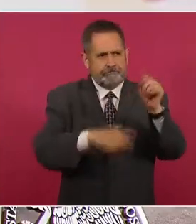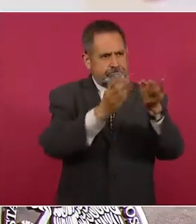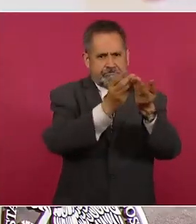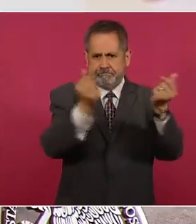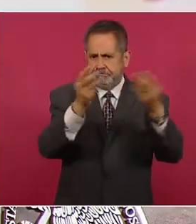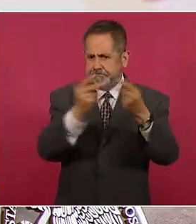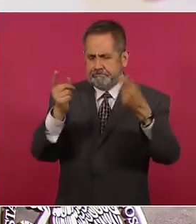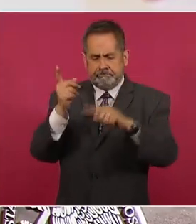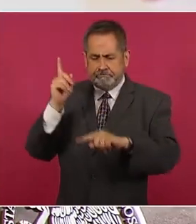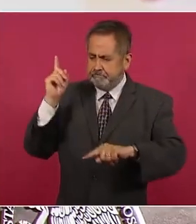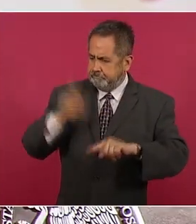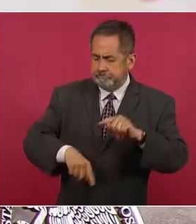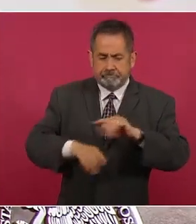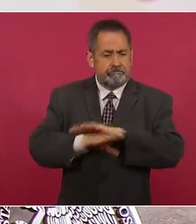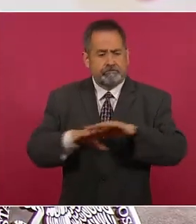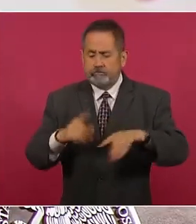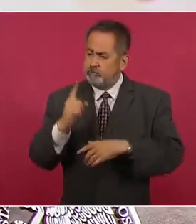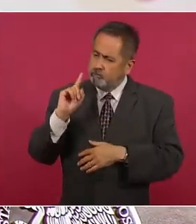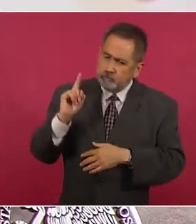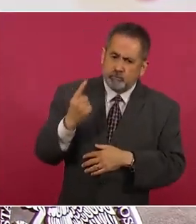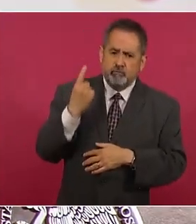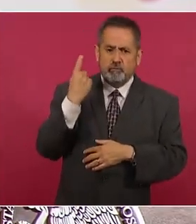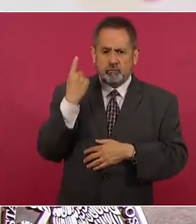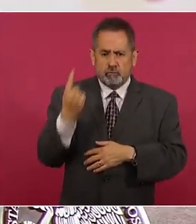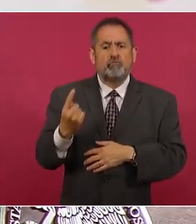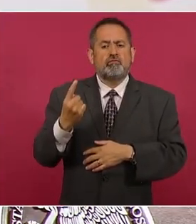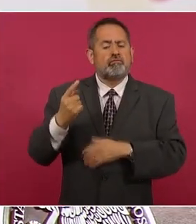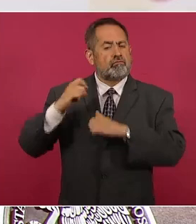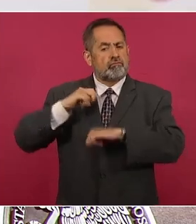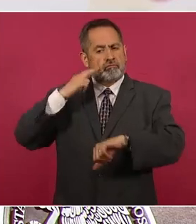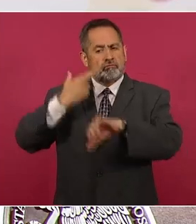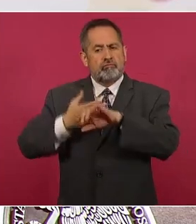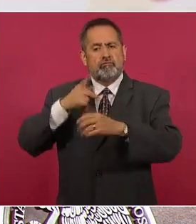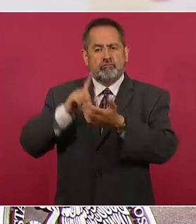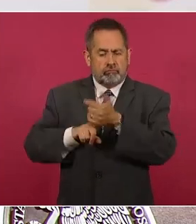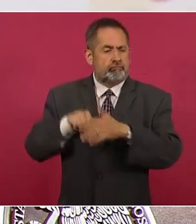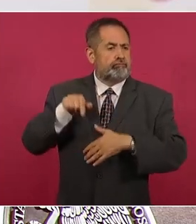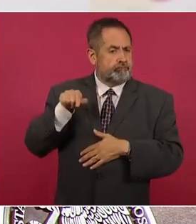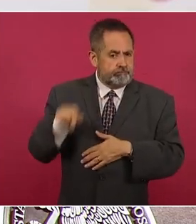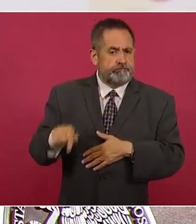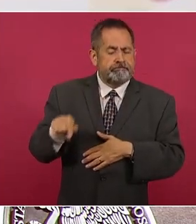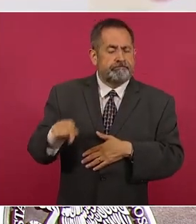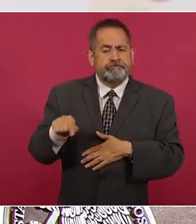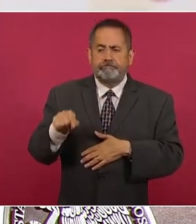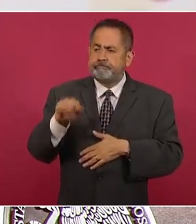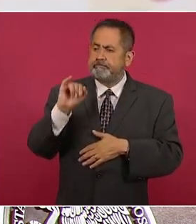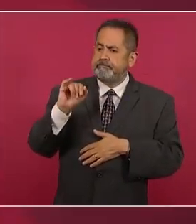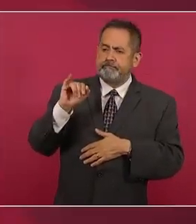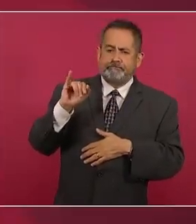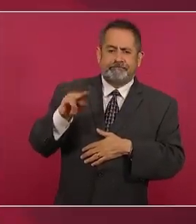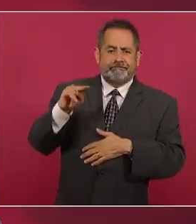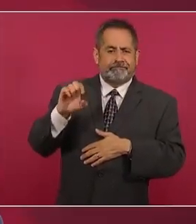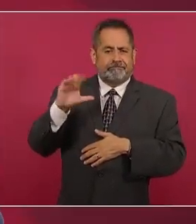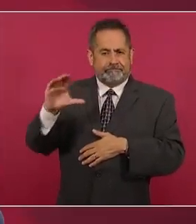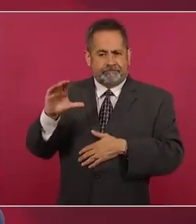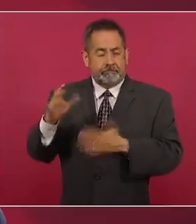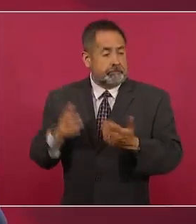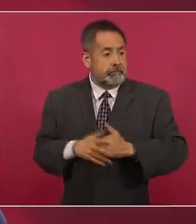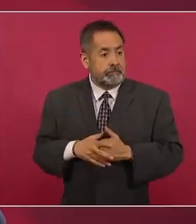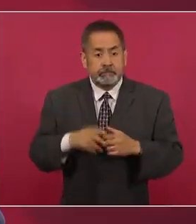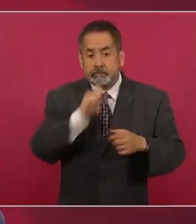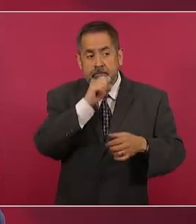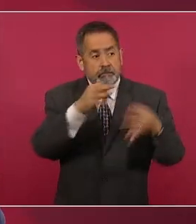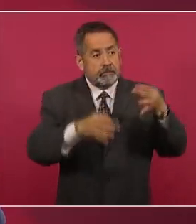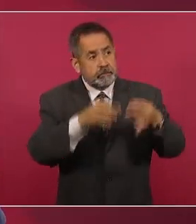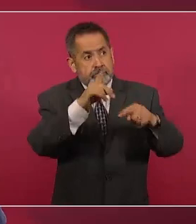electorales, lo mismo de los tribunales electorales locales. Estos temas son temas que se han venido exigiendo